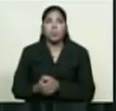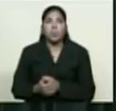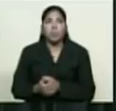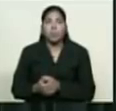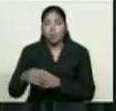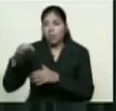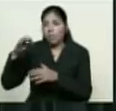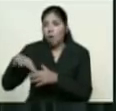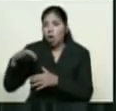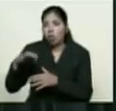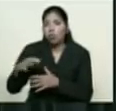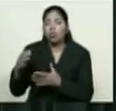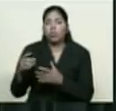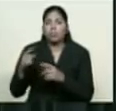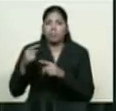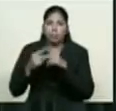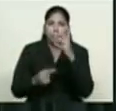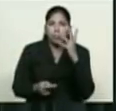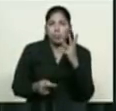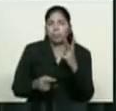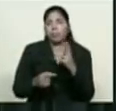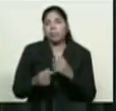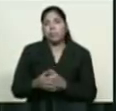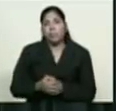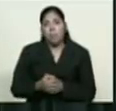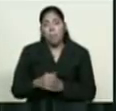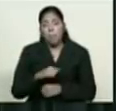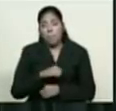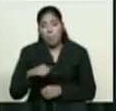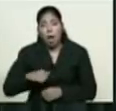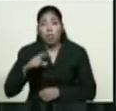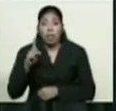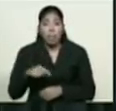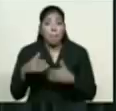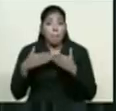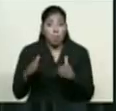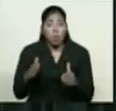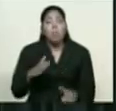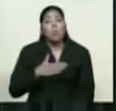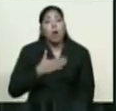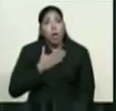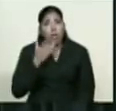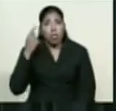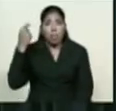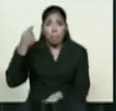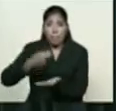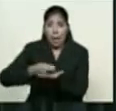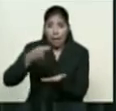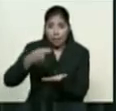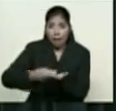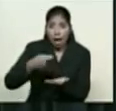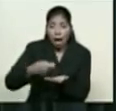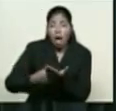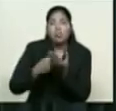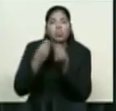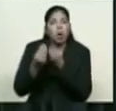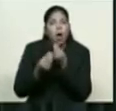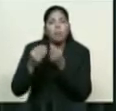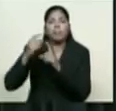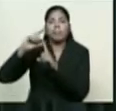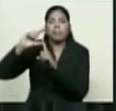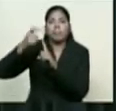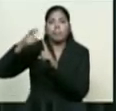el Fonden, BANDES, entre otros tantos entes públicos y privados, podrán pagar y hacer operaciones de compras y ventas,